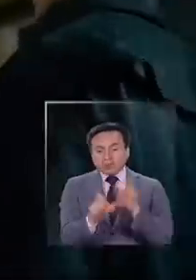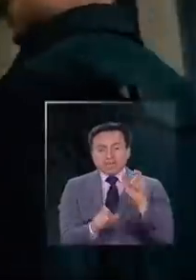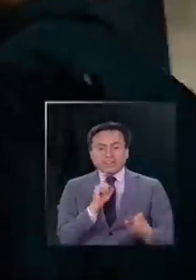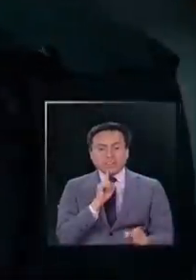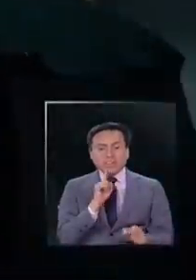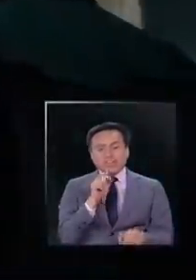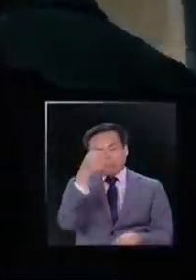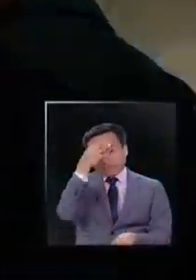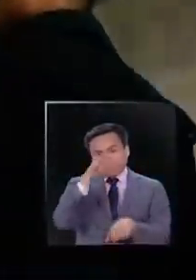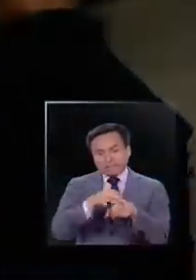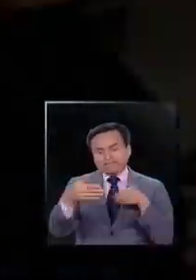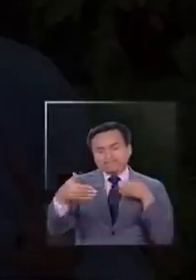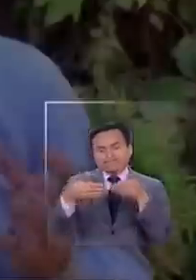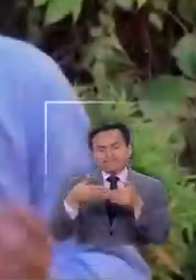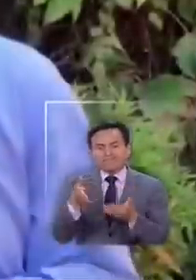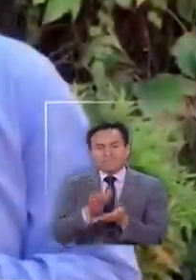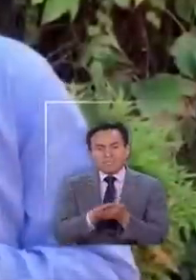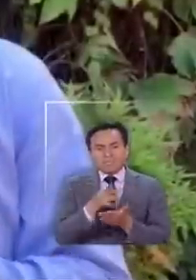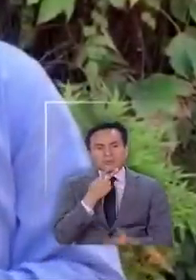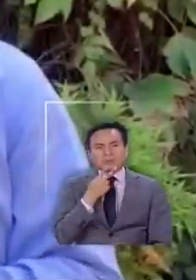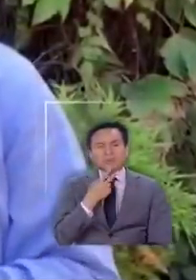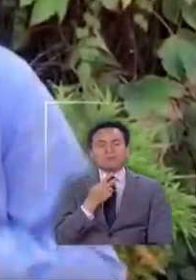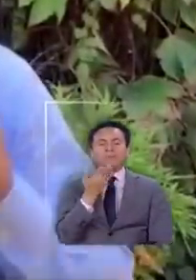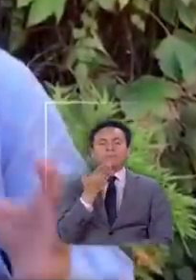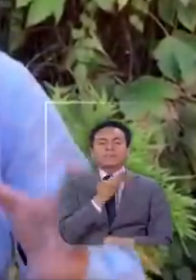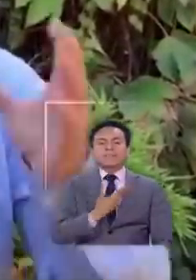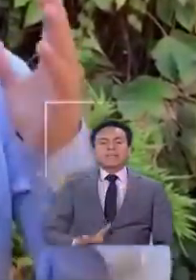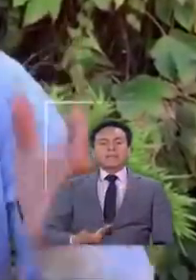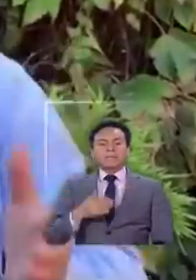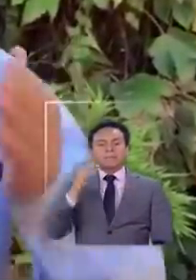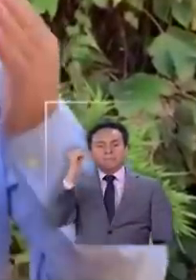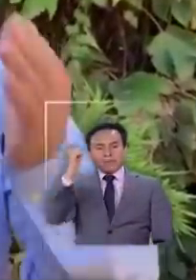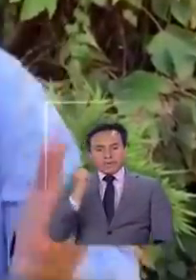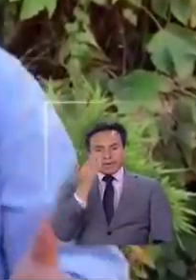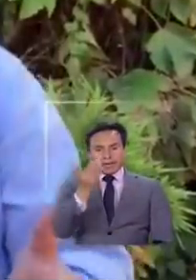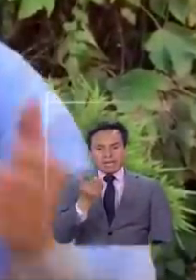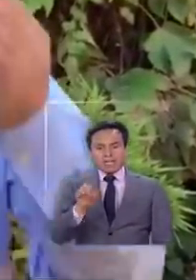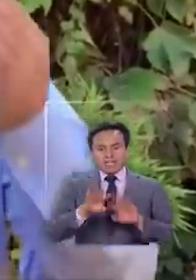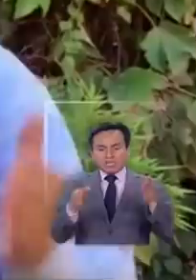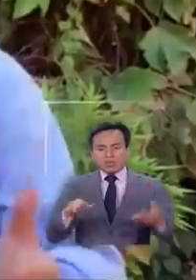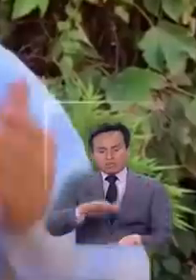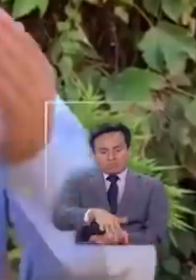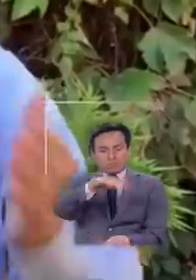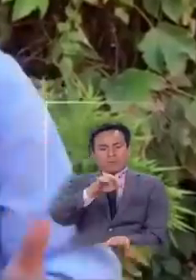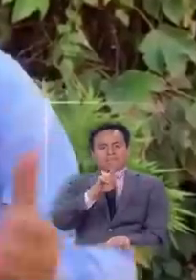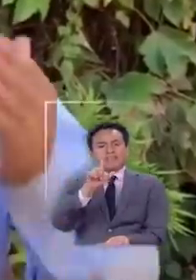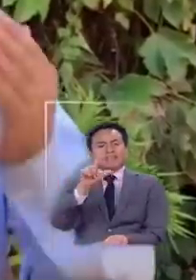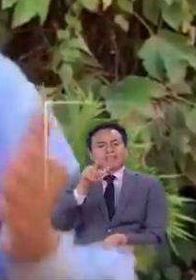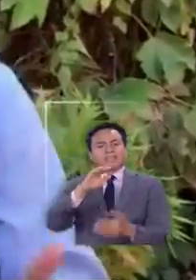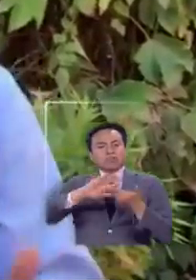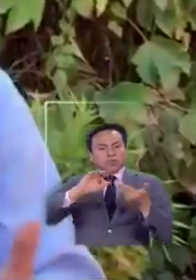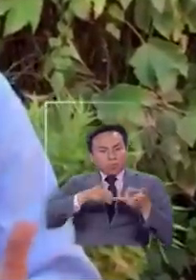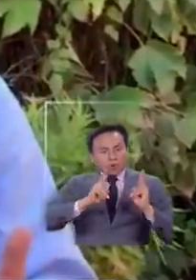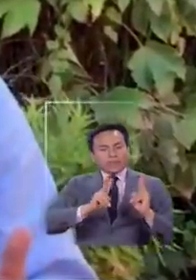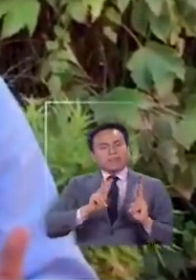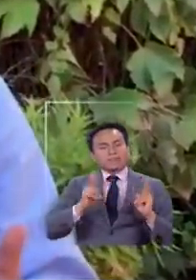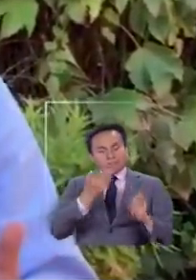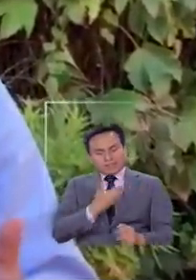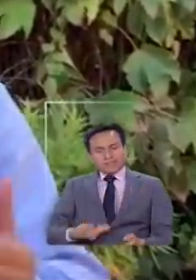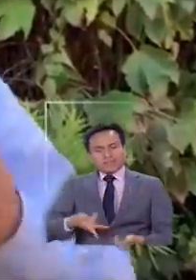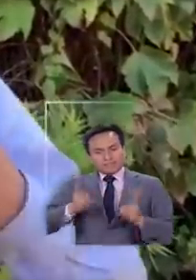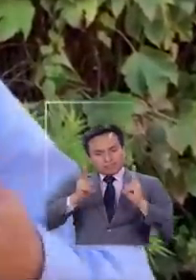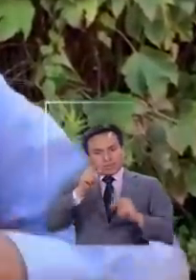enfermedades en fase terminal Presidente Piñera hoy día usted tiene en su escritorio 27 indultos presidenciales